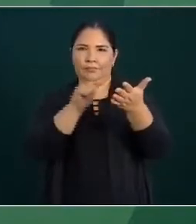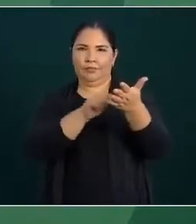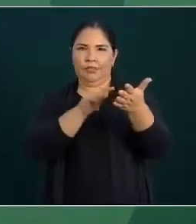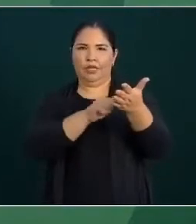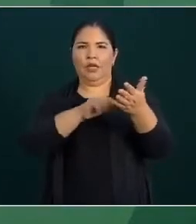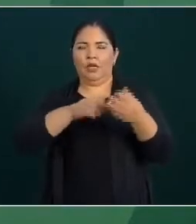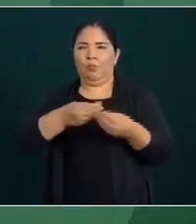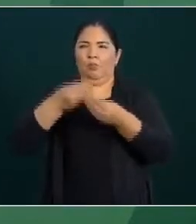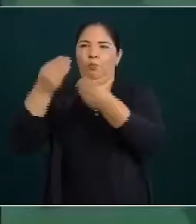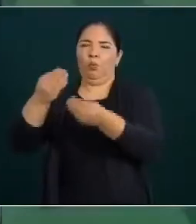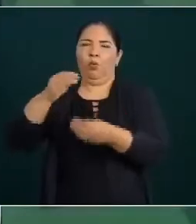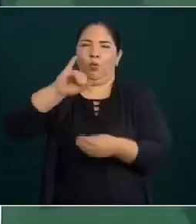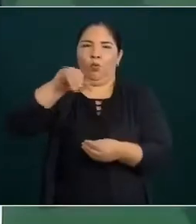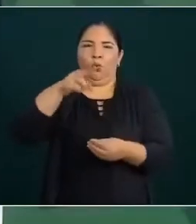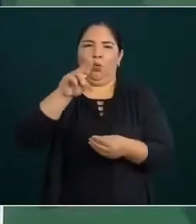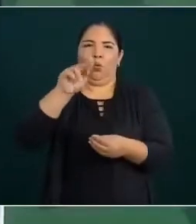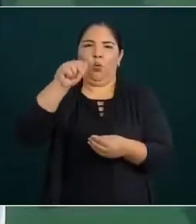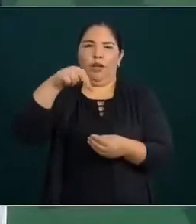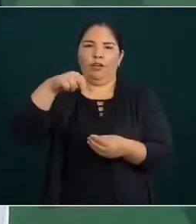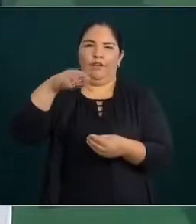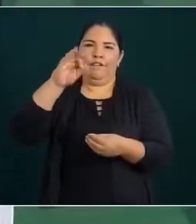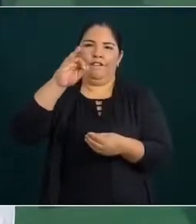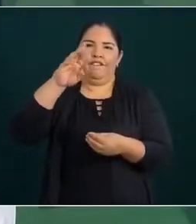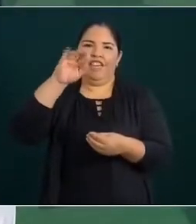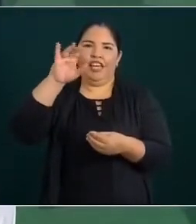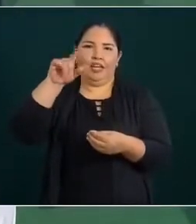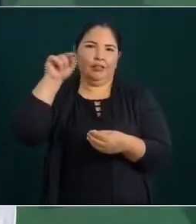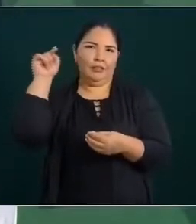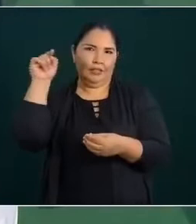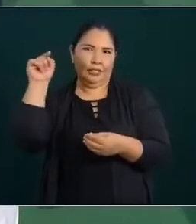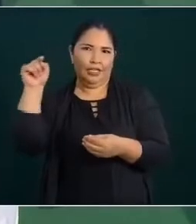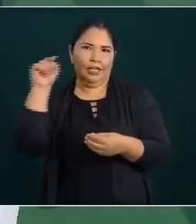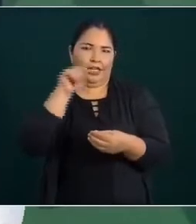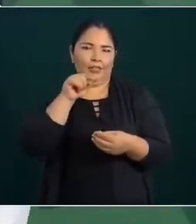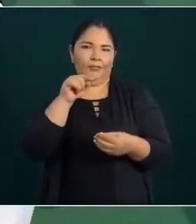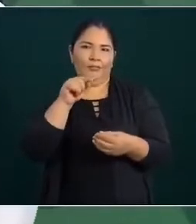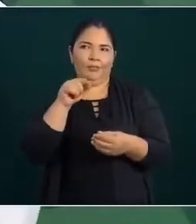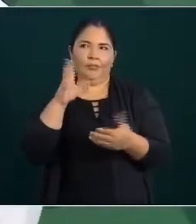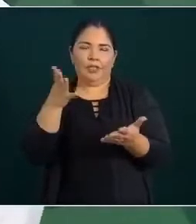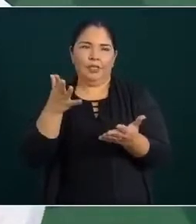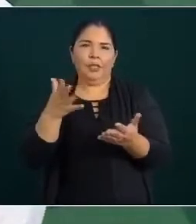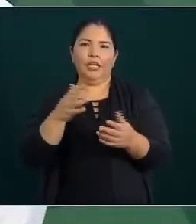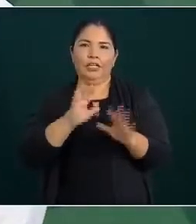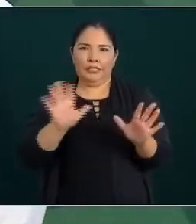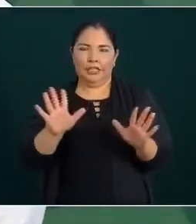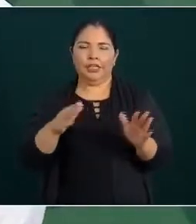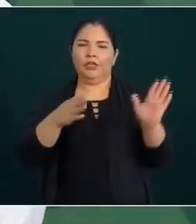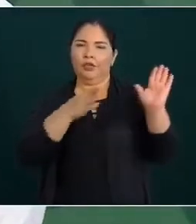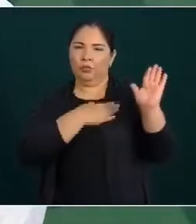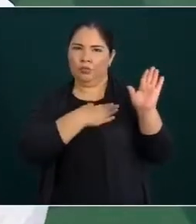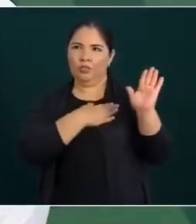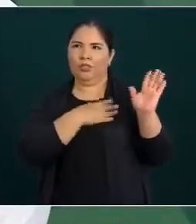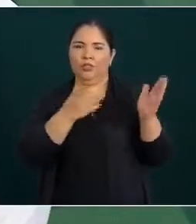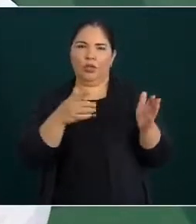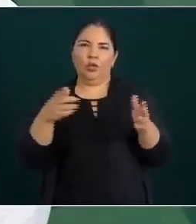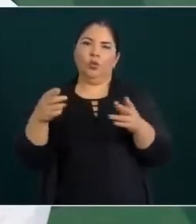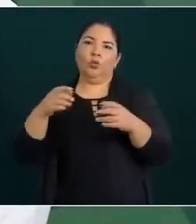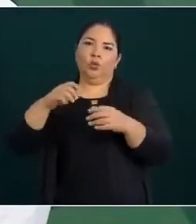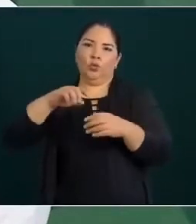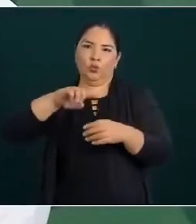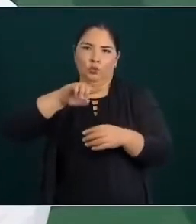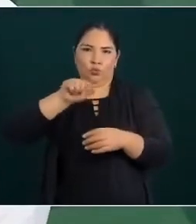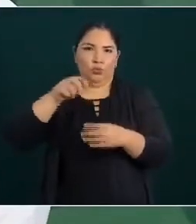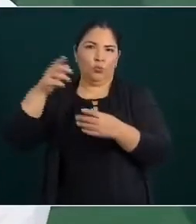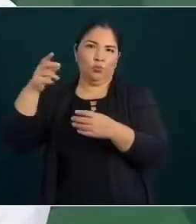Juan Ferrer para que se aplique. ya hicimos el compromiso y yo regrese